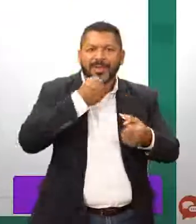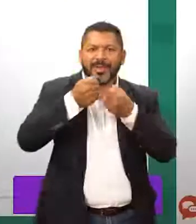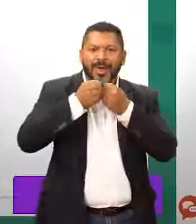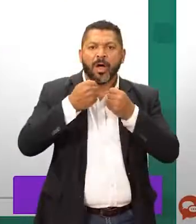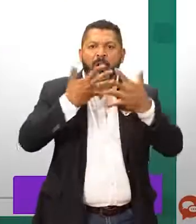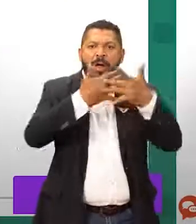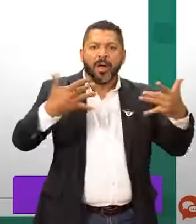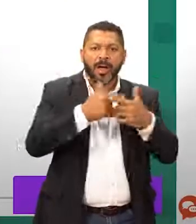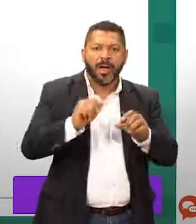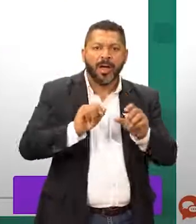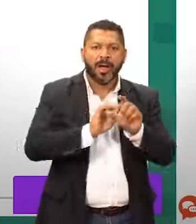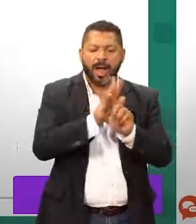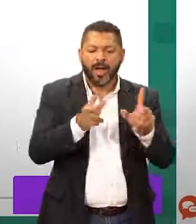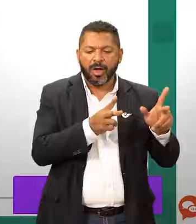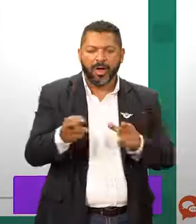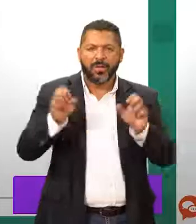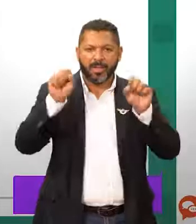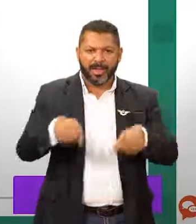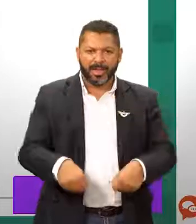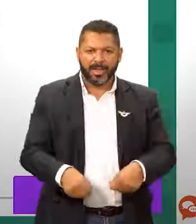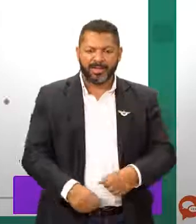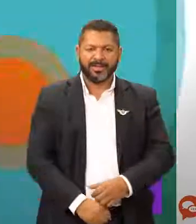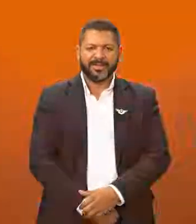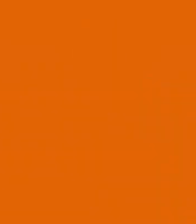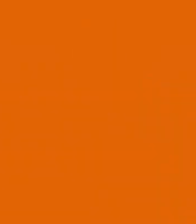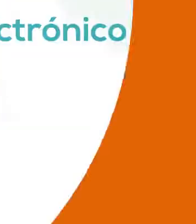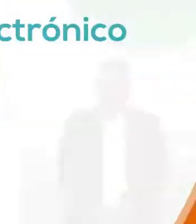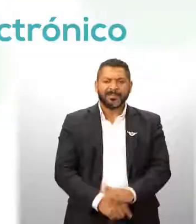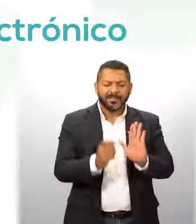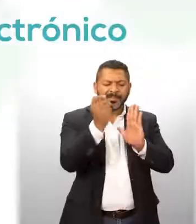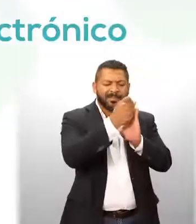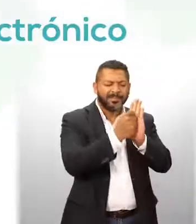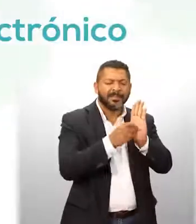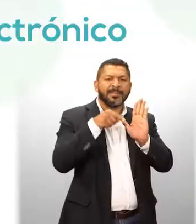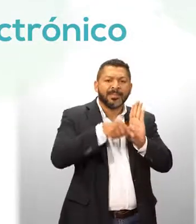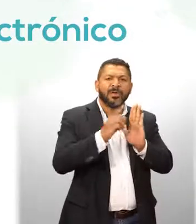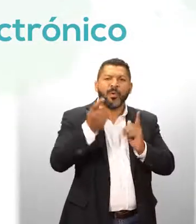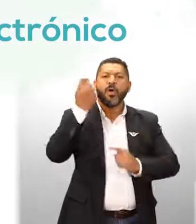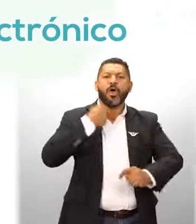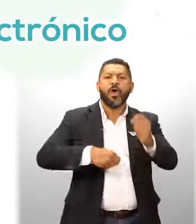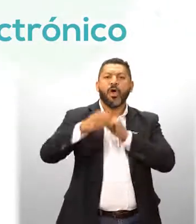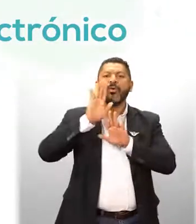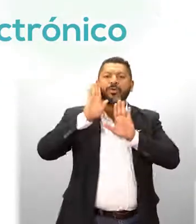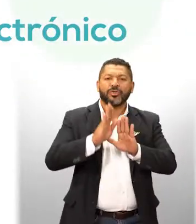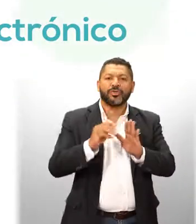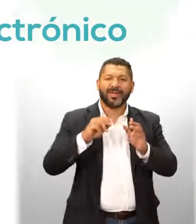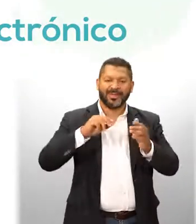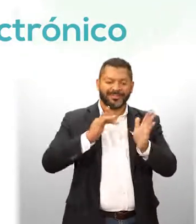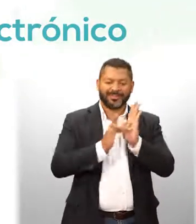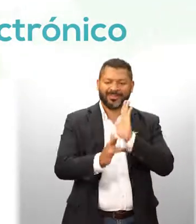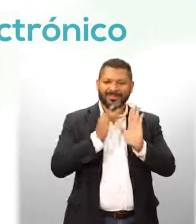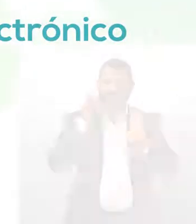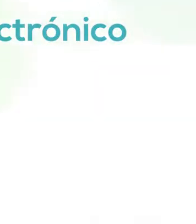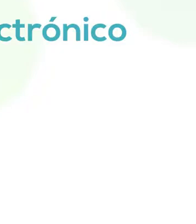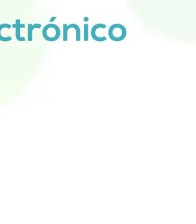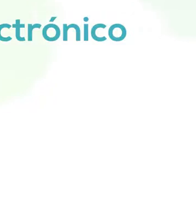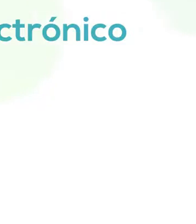herramientas digitales para el desarrollo de textos, audios y videos. Principios del comercio electrónico.